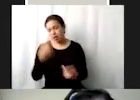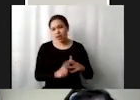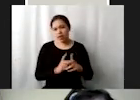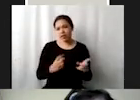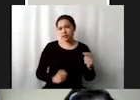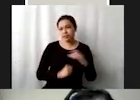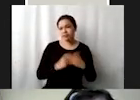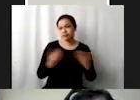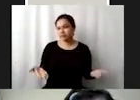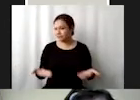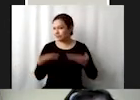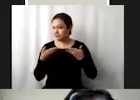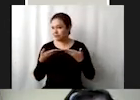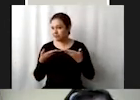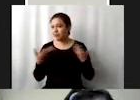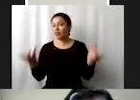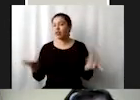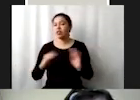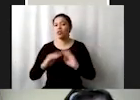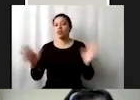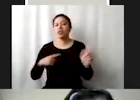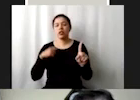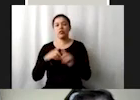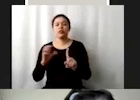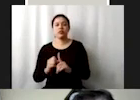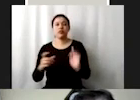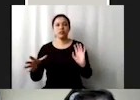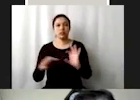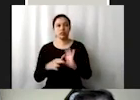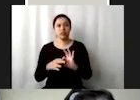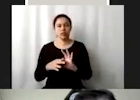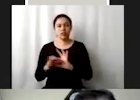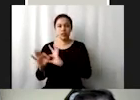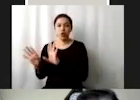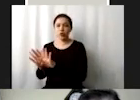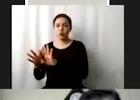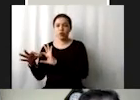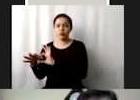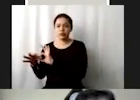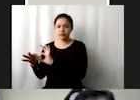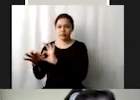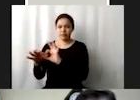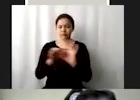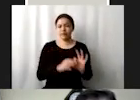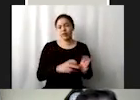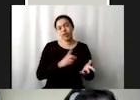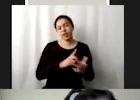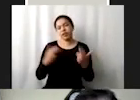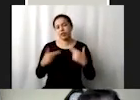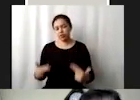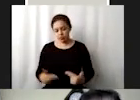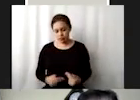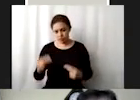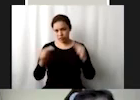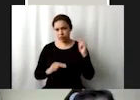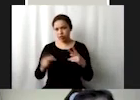claro las metas están estrechamente alineadas a estándares de derechos humanos si hay alguien por